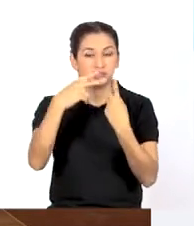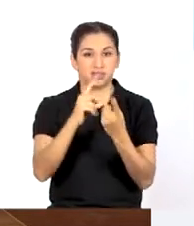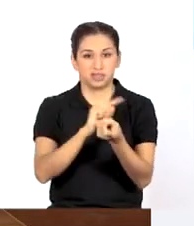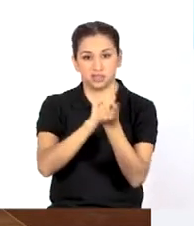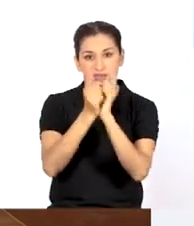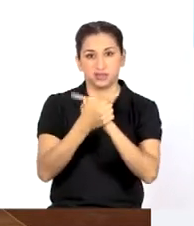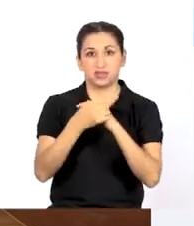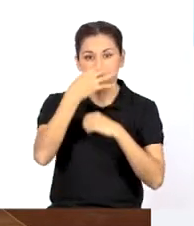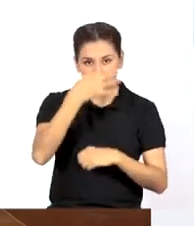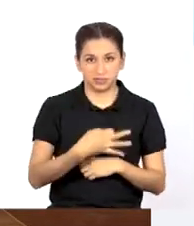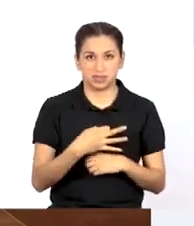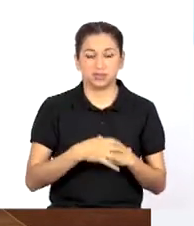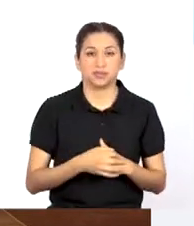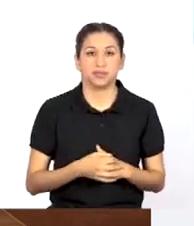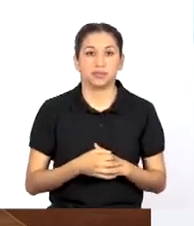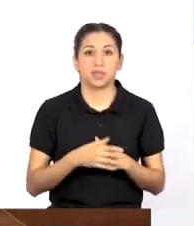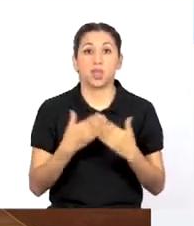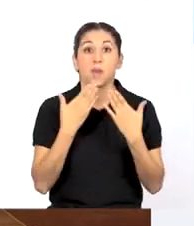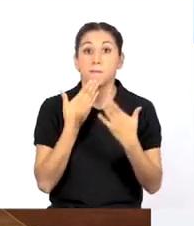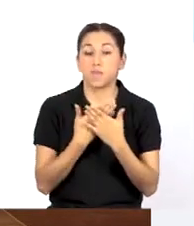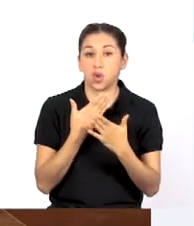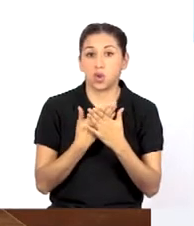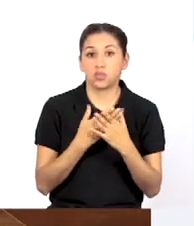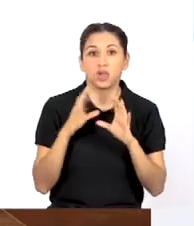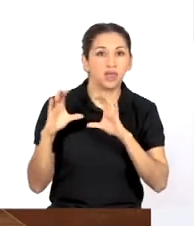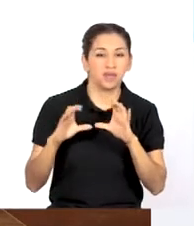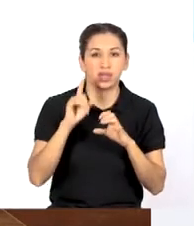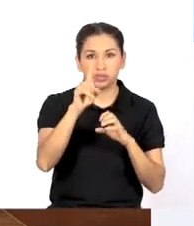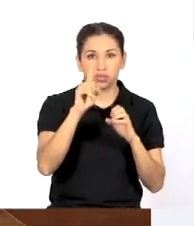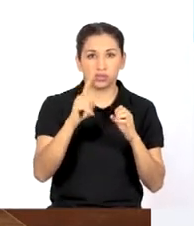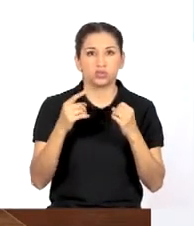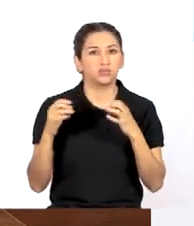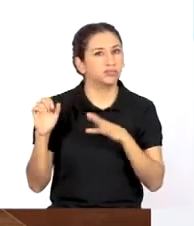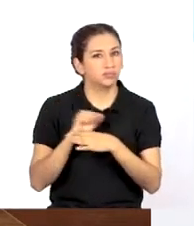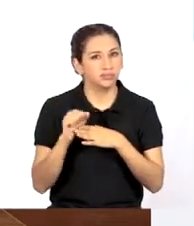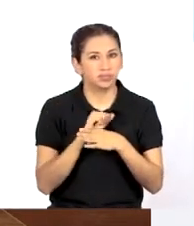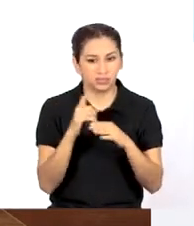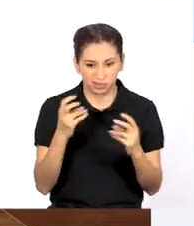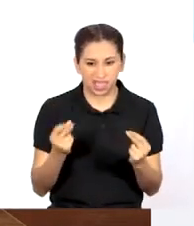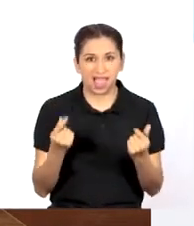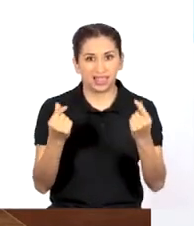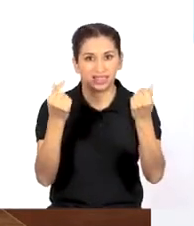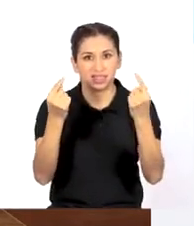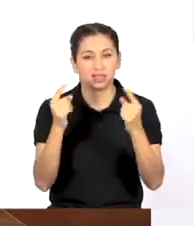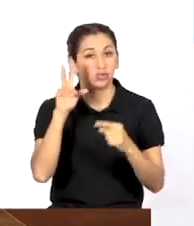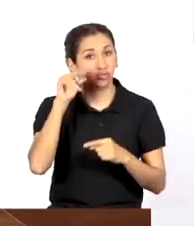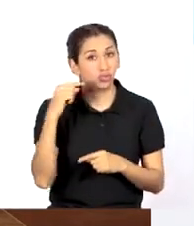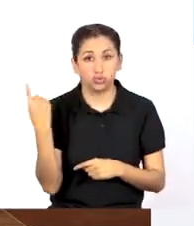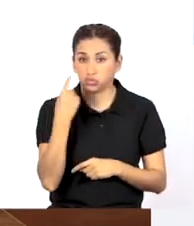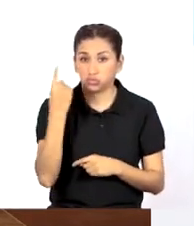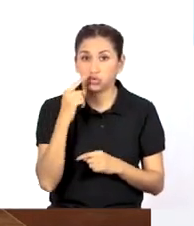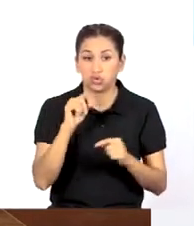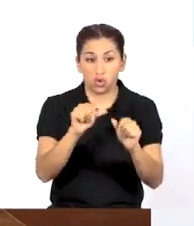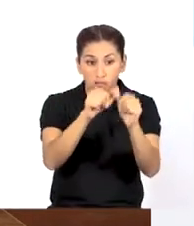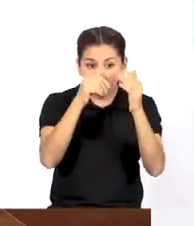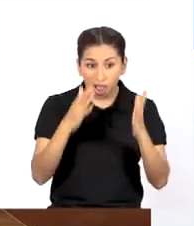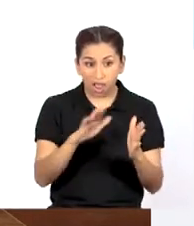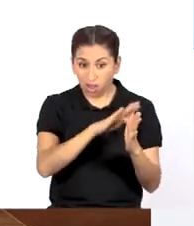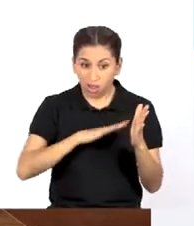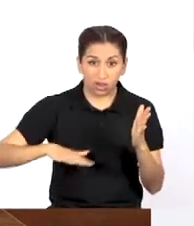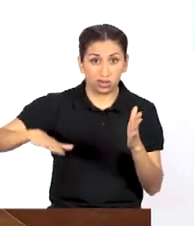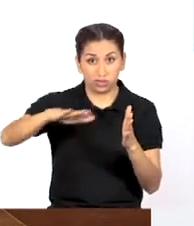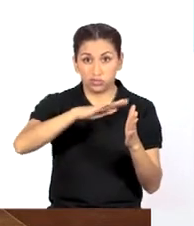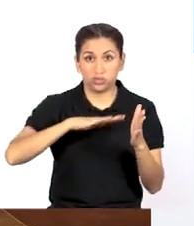transformadora de la realidad. Promueven el ejercicio de una ciudadanía activa, no sólo de las y los